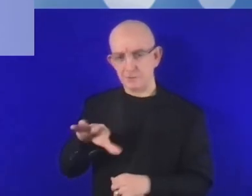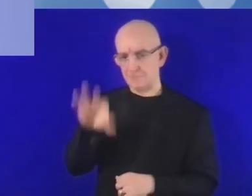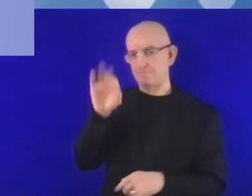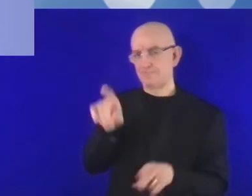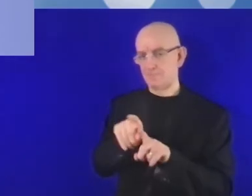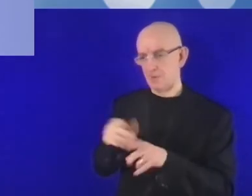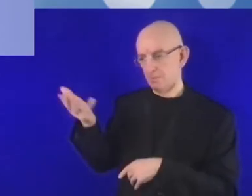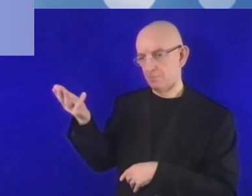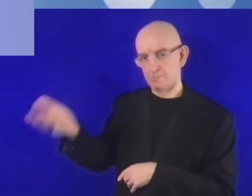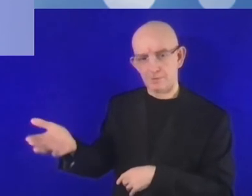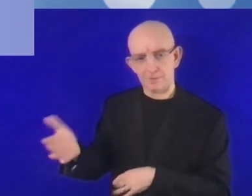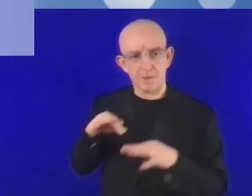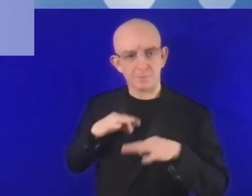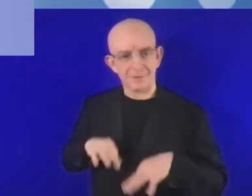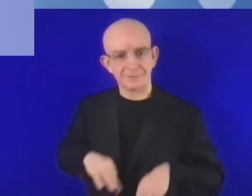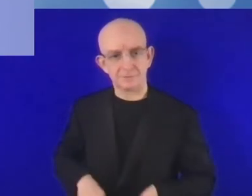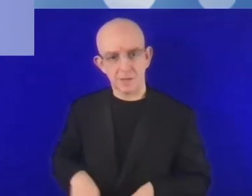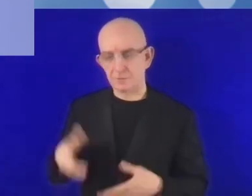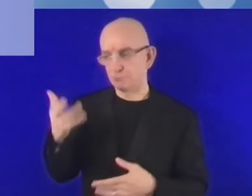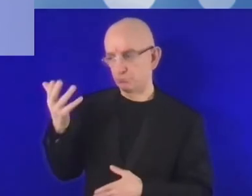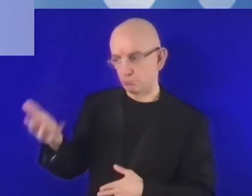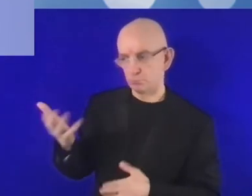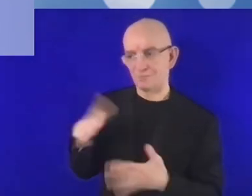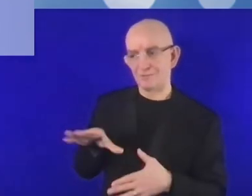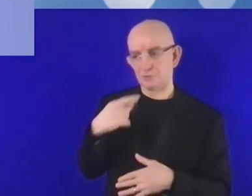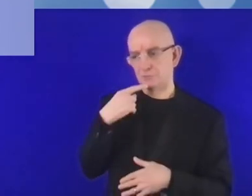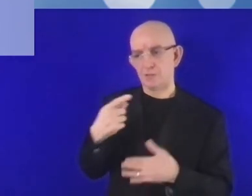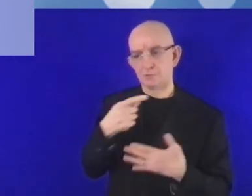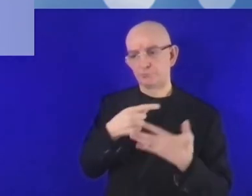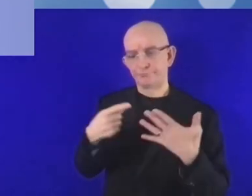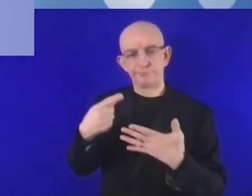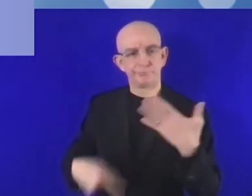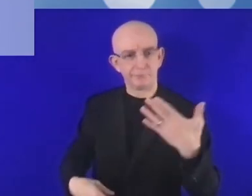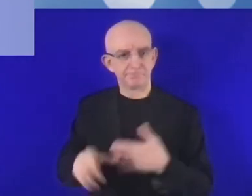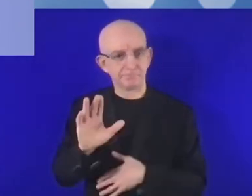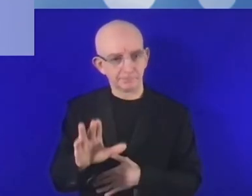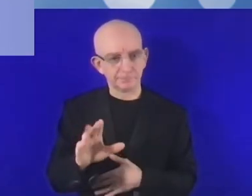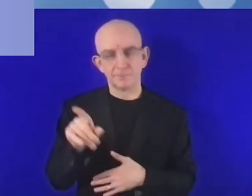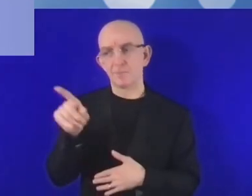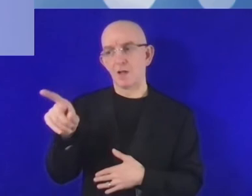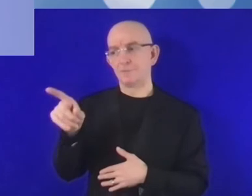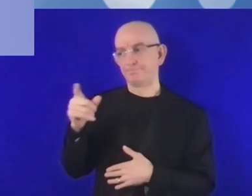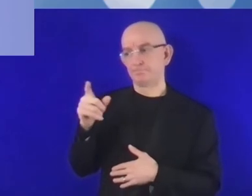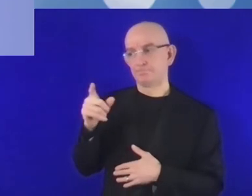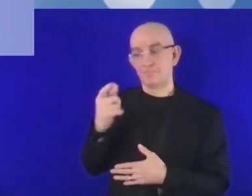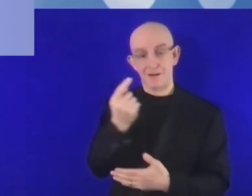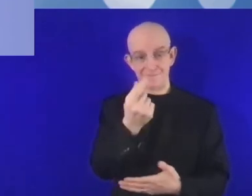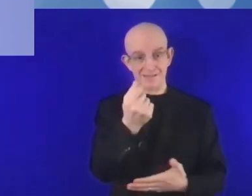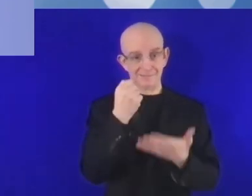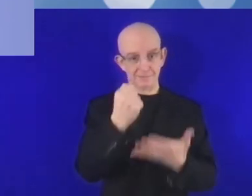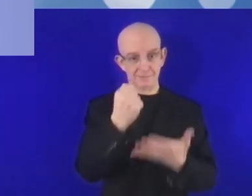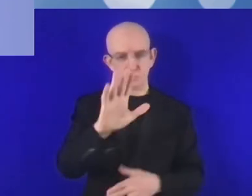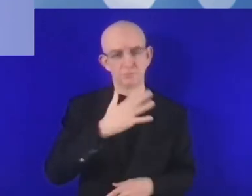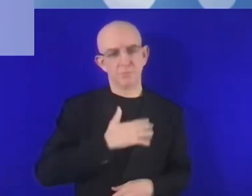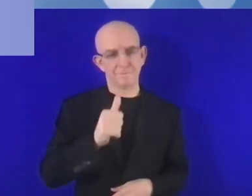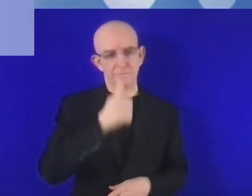Yo querría empezar en el punto en que acaba de finalizar